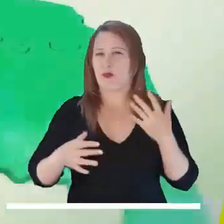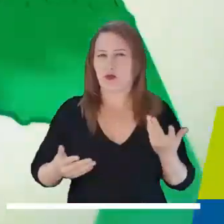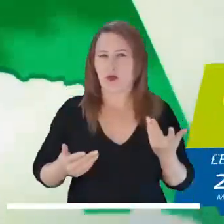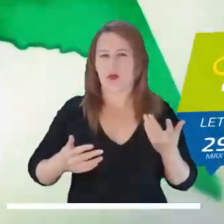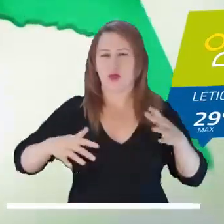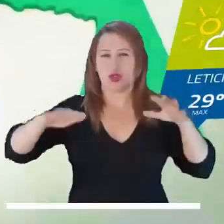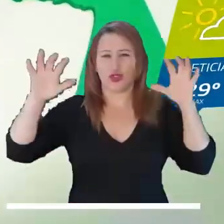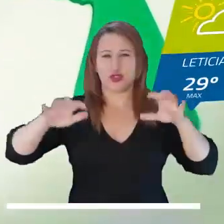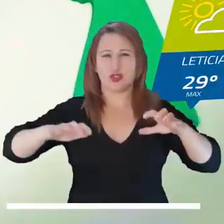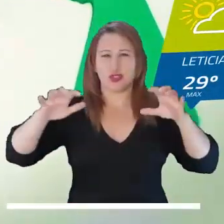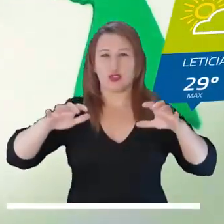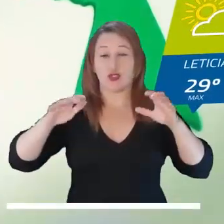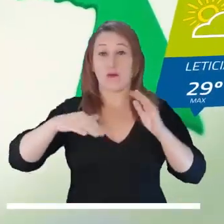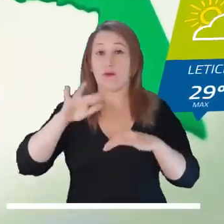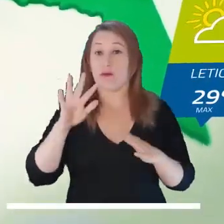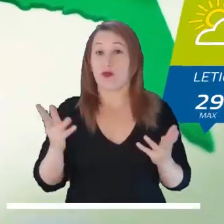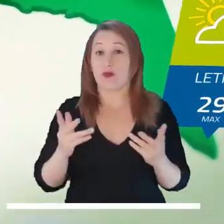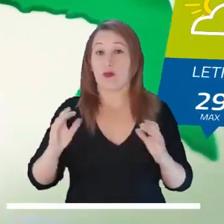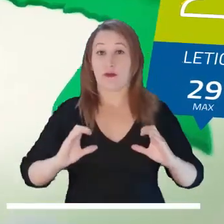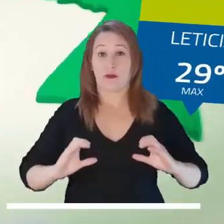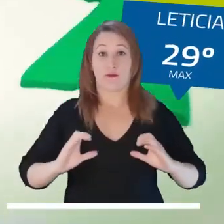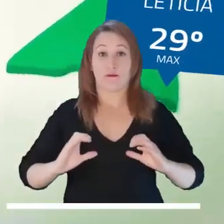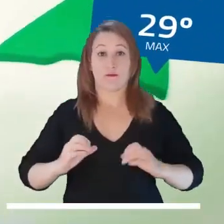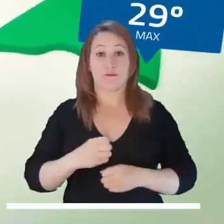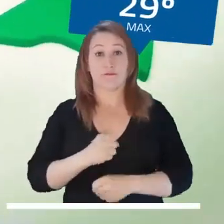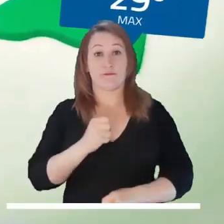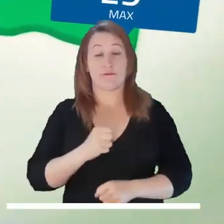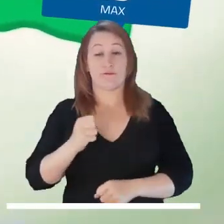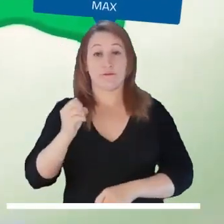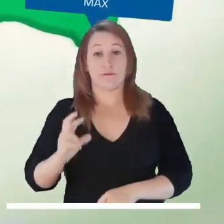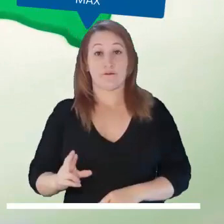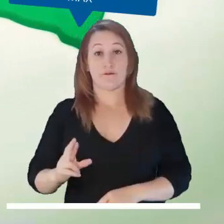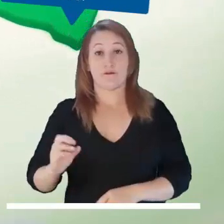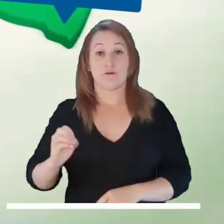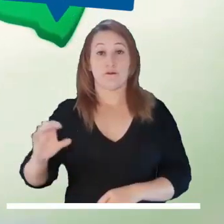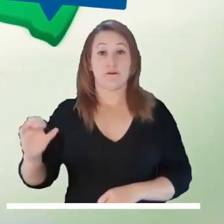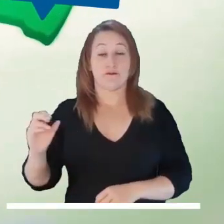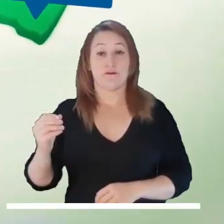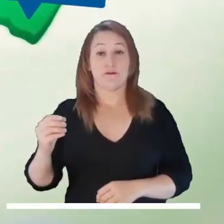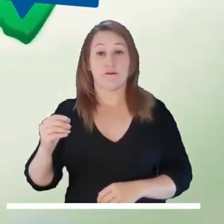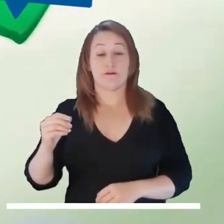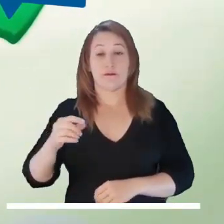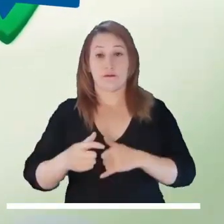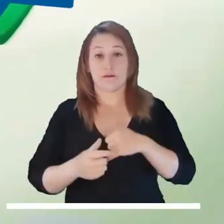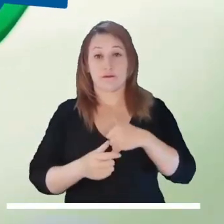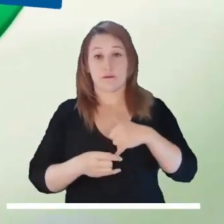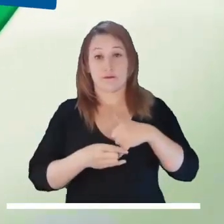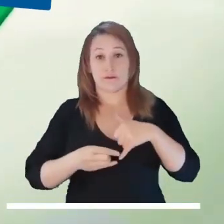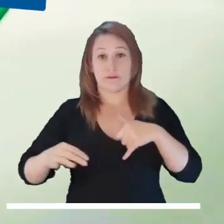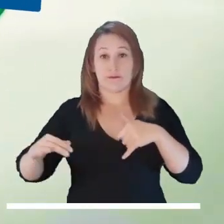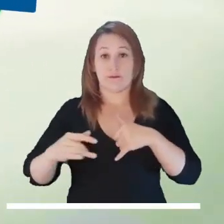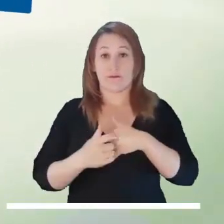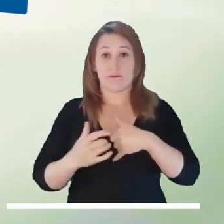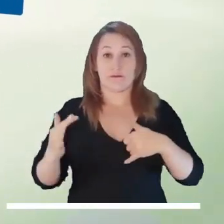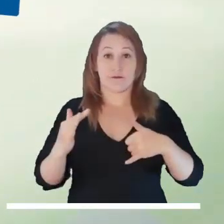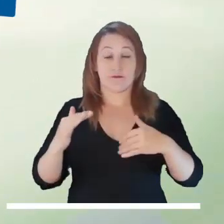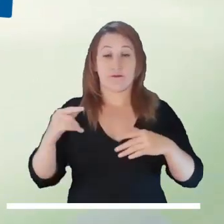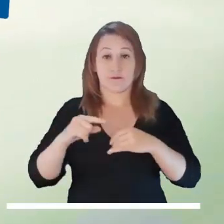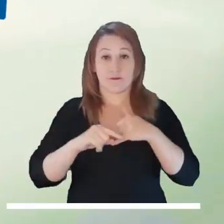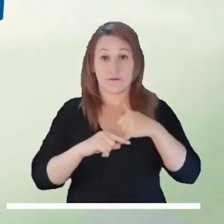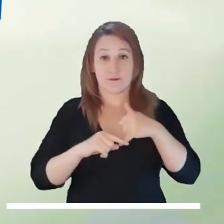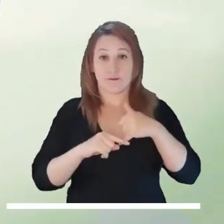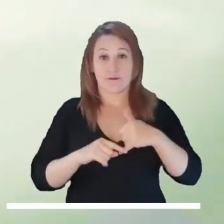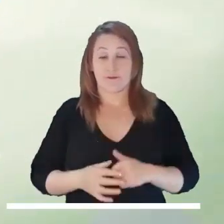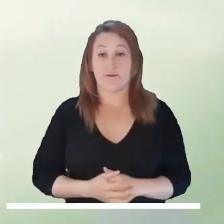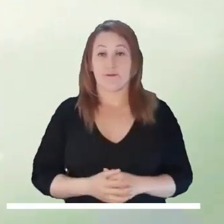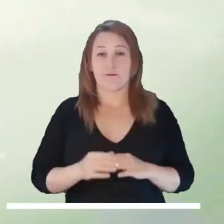La Amazonía estaría bajo la influencia de las lluvias, particularmente en Caquetá, Baupés, Sur y Occidente de Guainía, Guaviare y